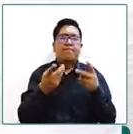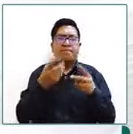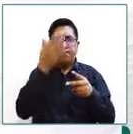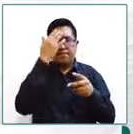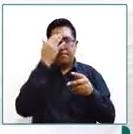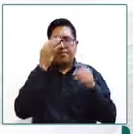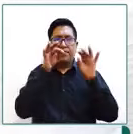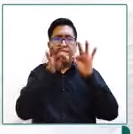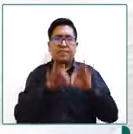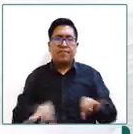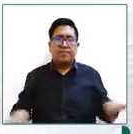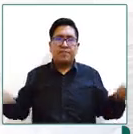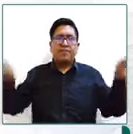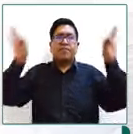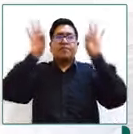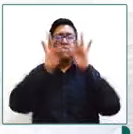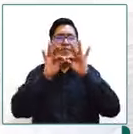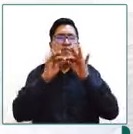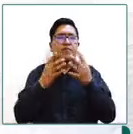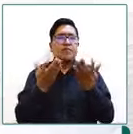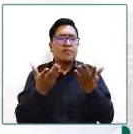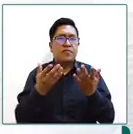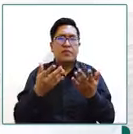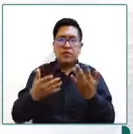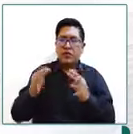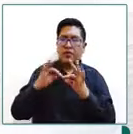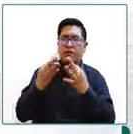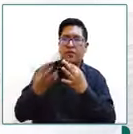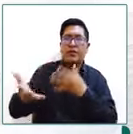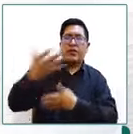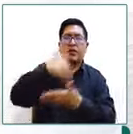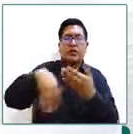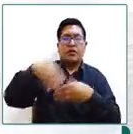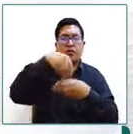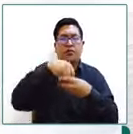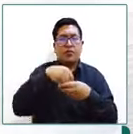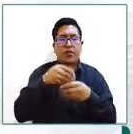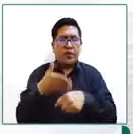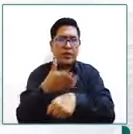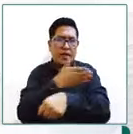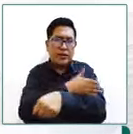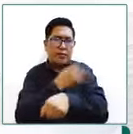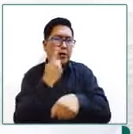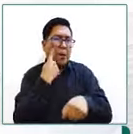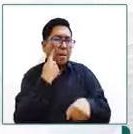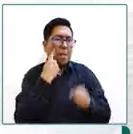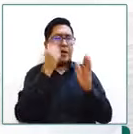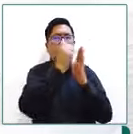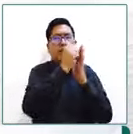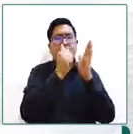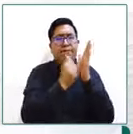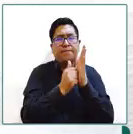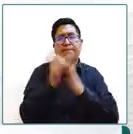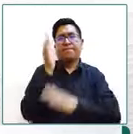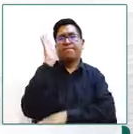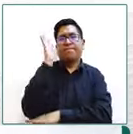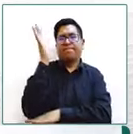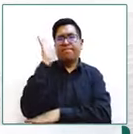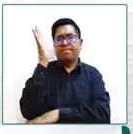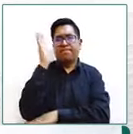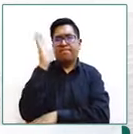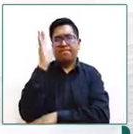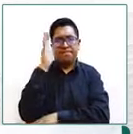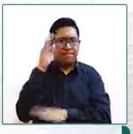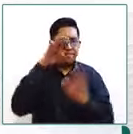importante para lograr la reintegración familiar la doctora Canaza nos exponía un elemento muy